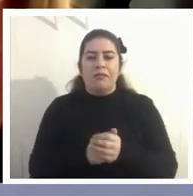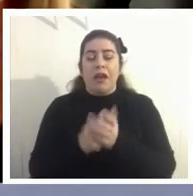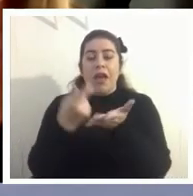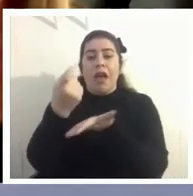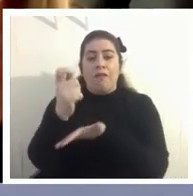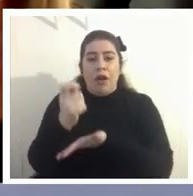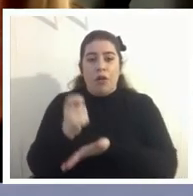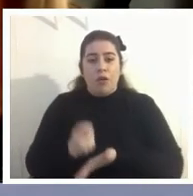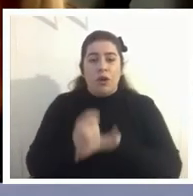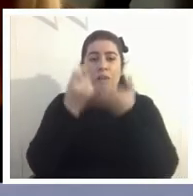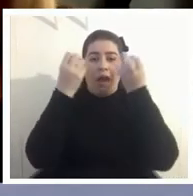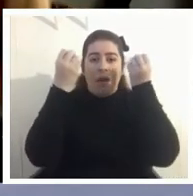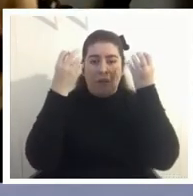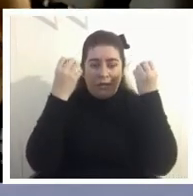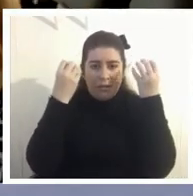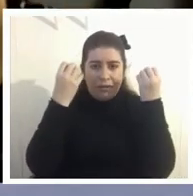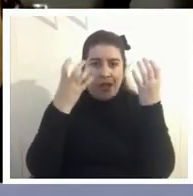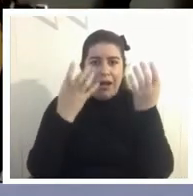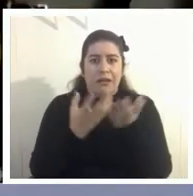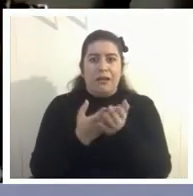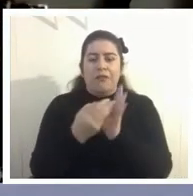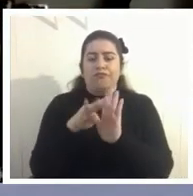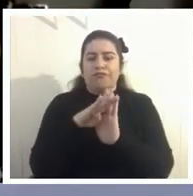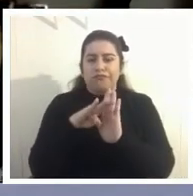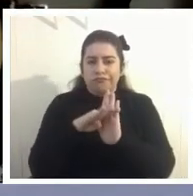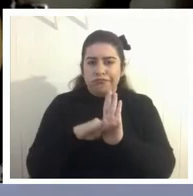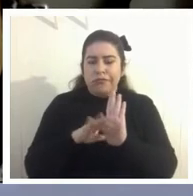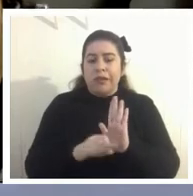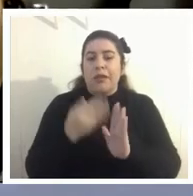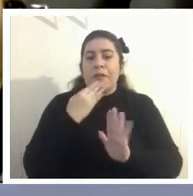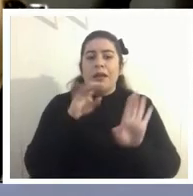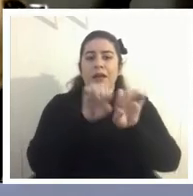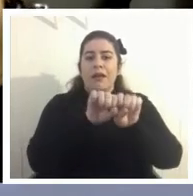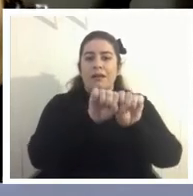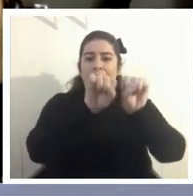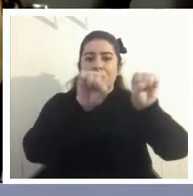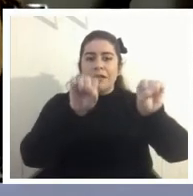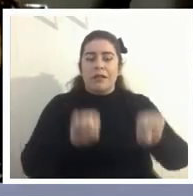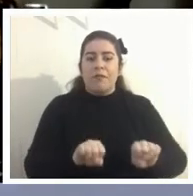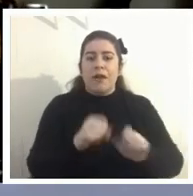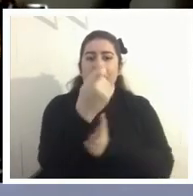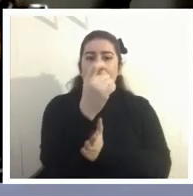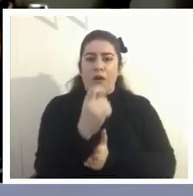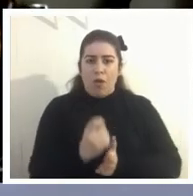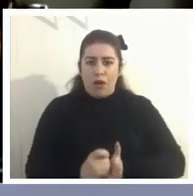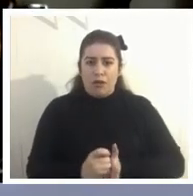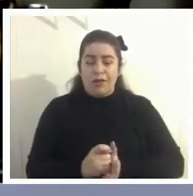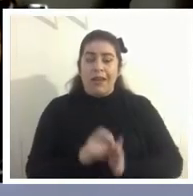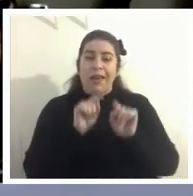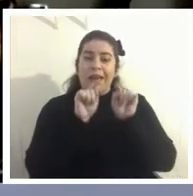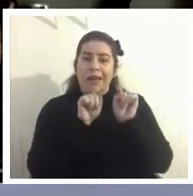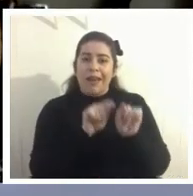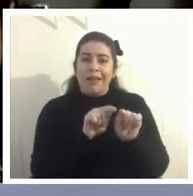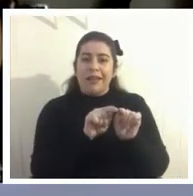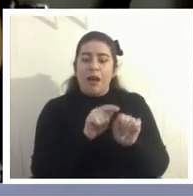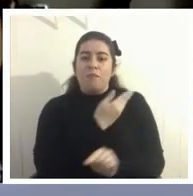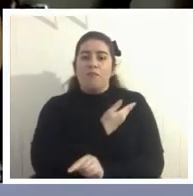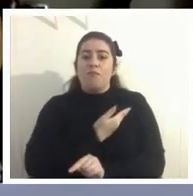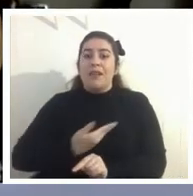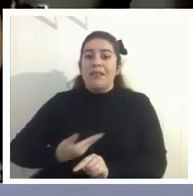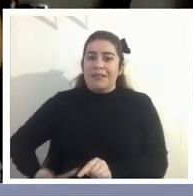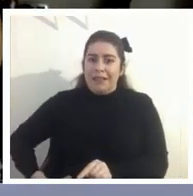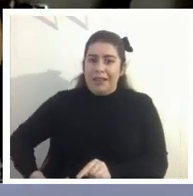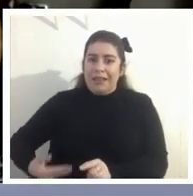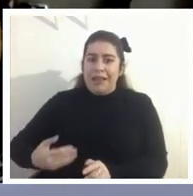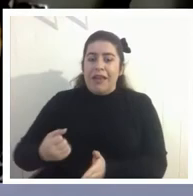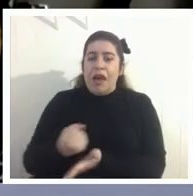y aprendizaje estándares pero también sistemas de evaluación ella fue también presidenta de la asociación de